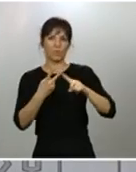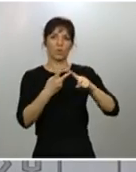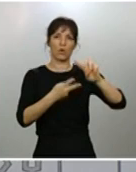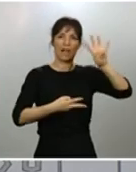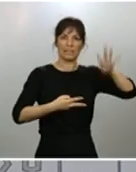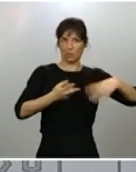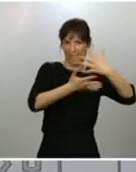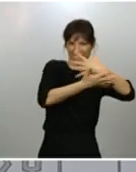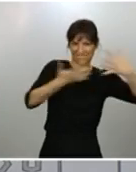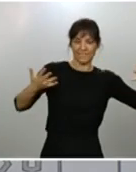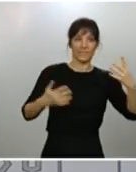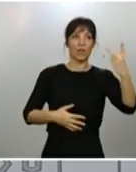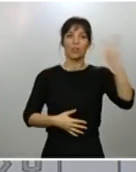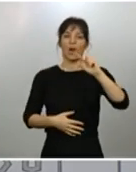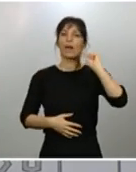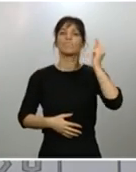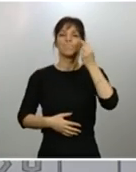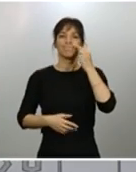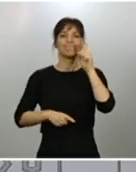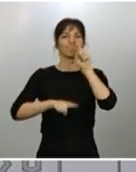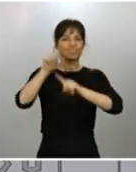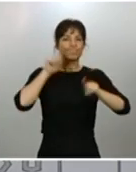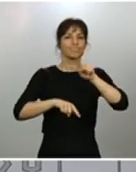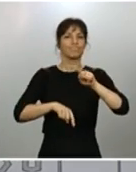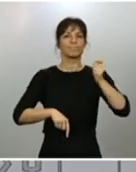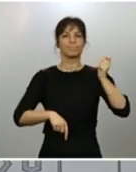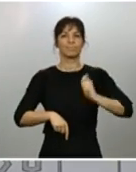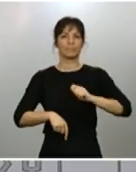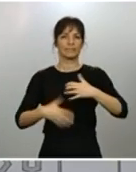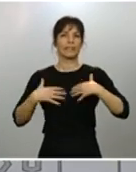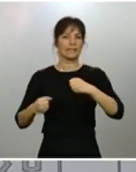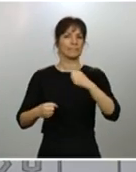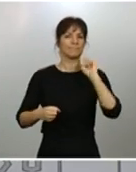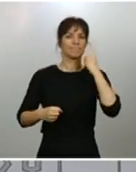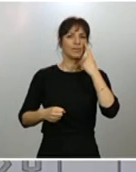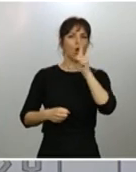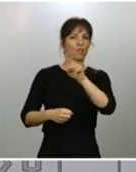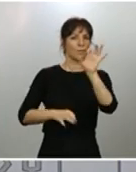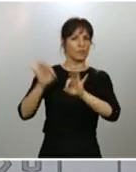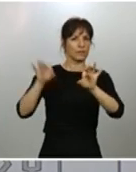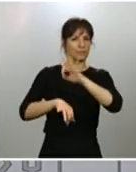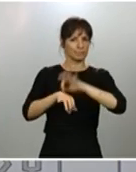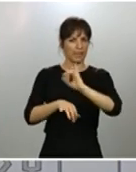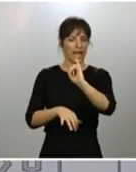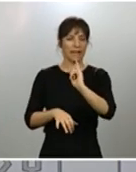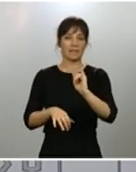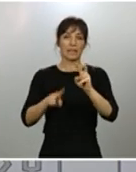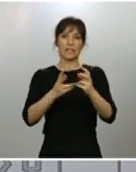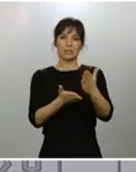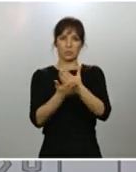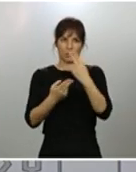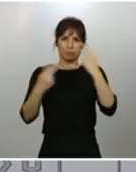se han encontrado incidencias en el personal sanitario de alrededor del 11%. Son estudios publicados de acceso fácil a cualquiera.